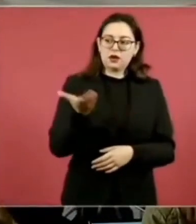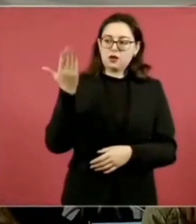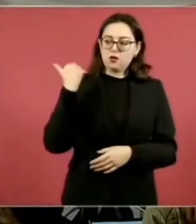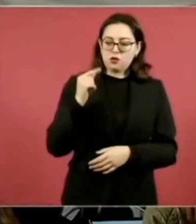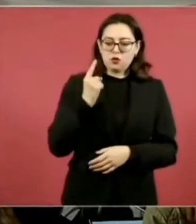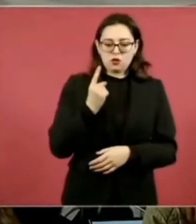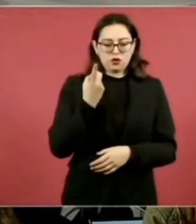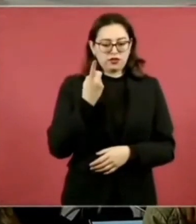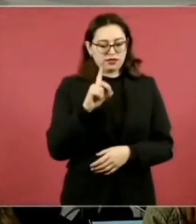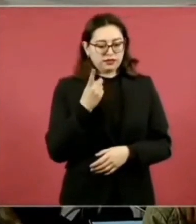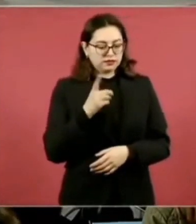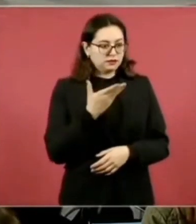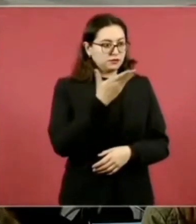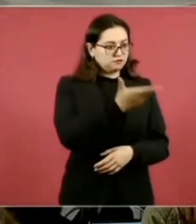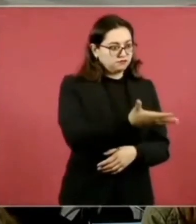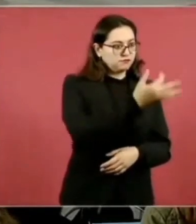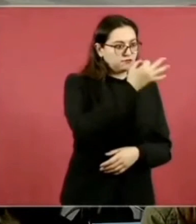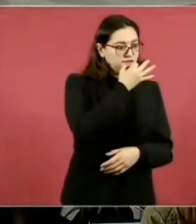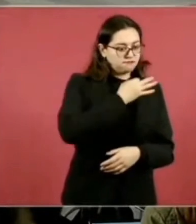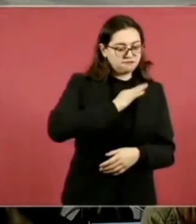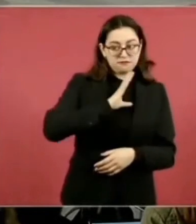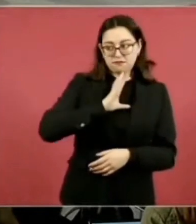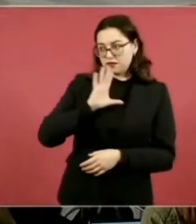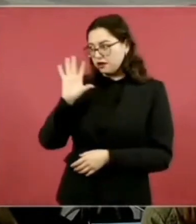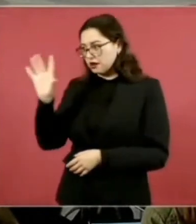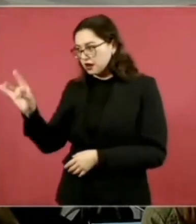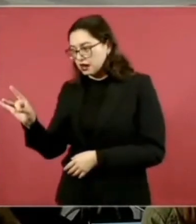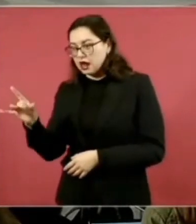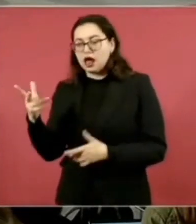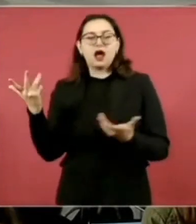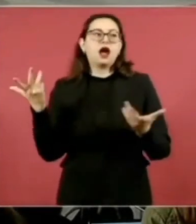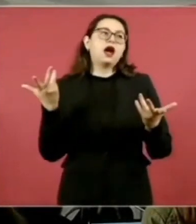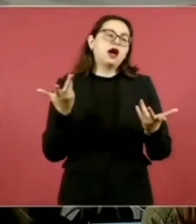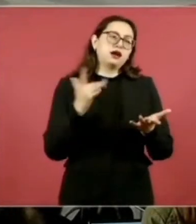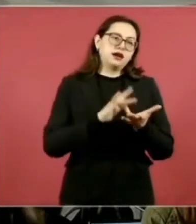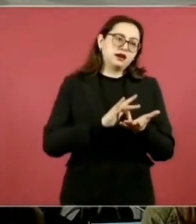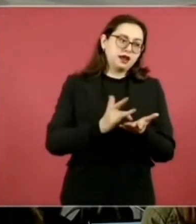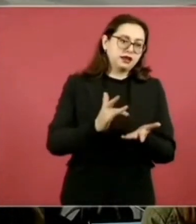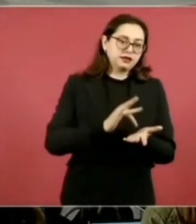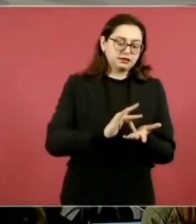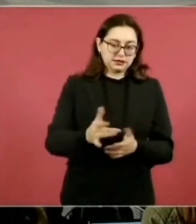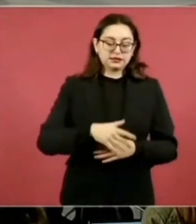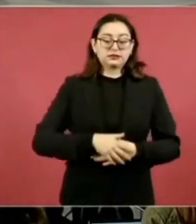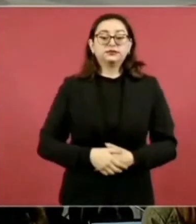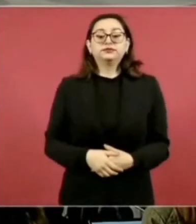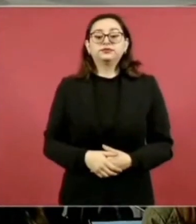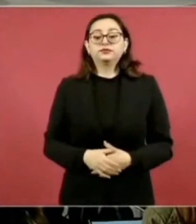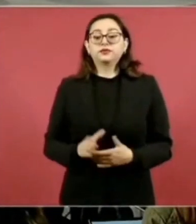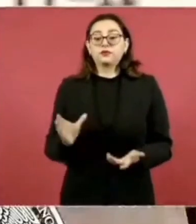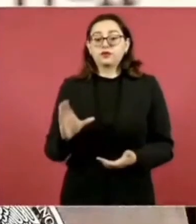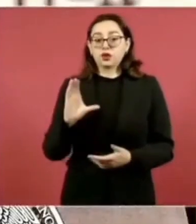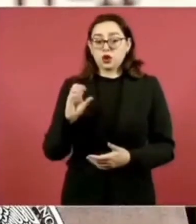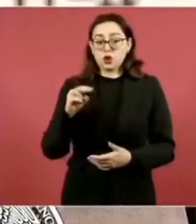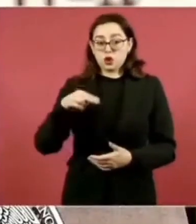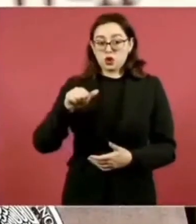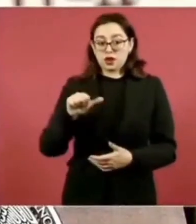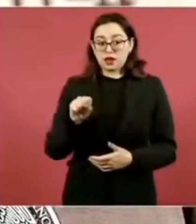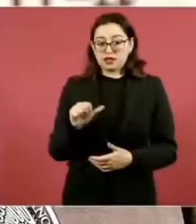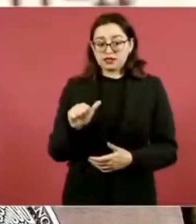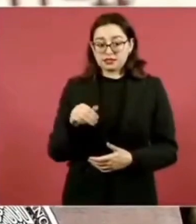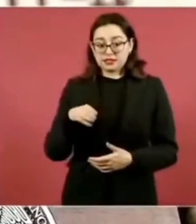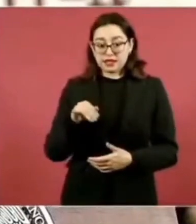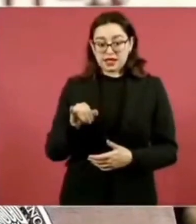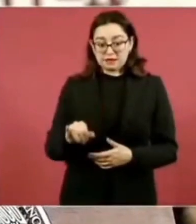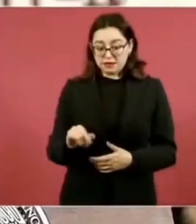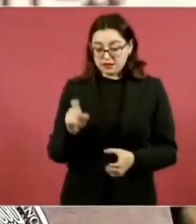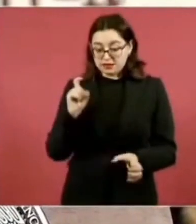en la apertura del aeropuerto de Tulum. La CONASAMI, por parte de los trabajadores, lo